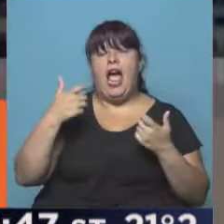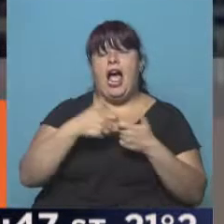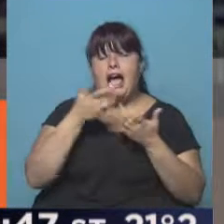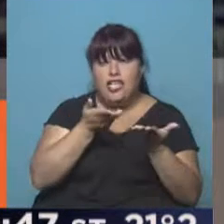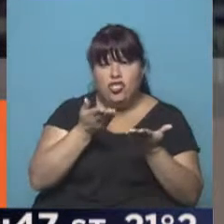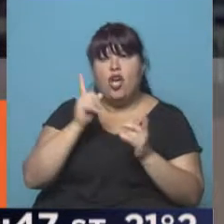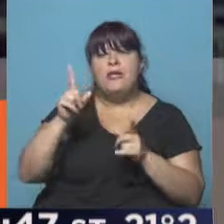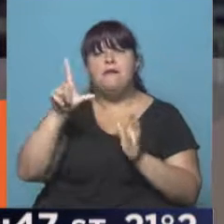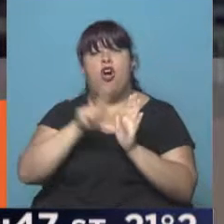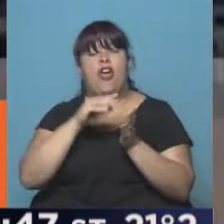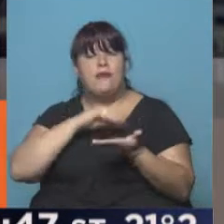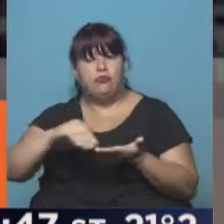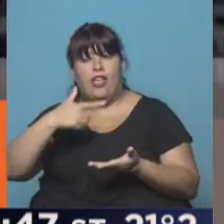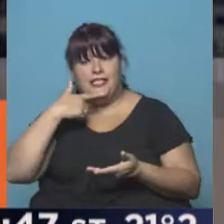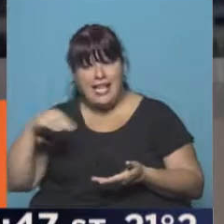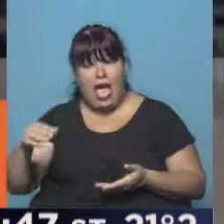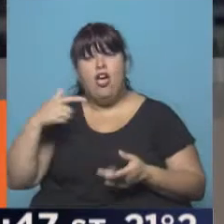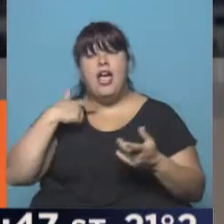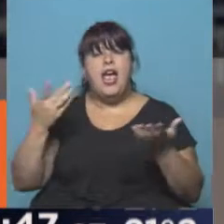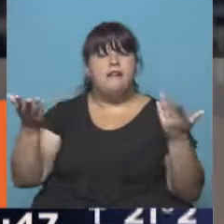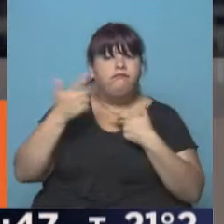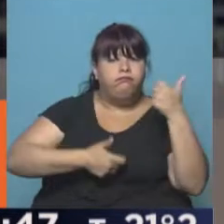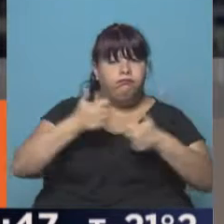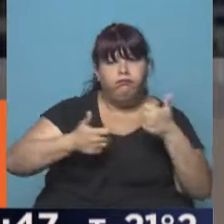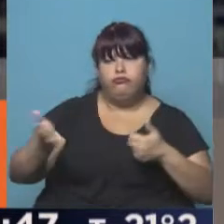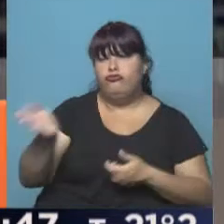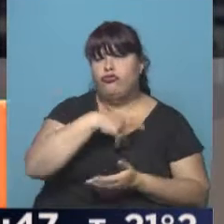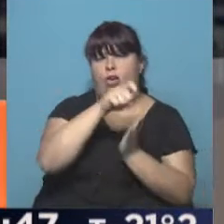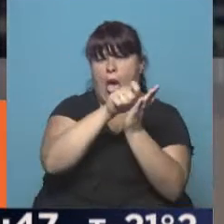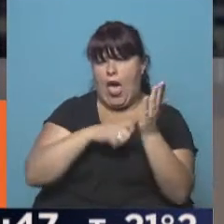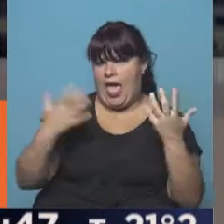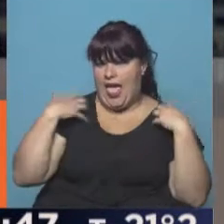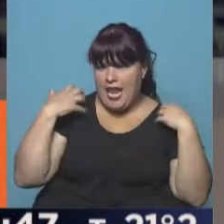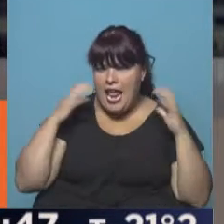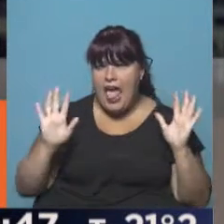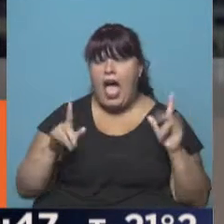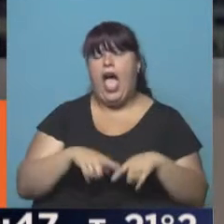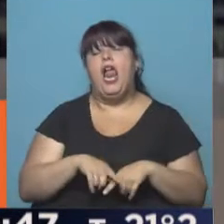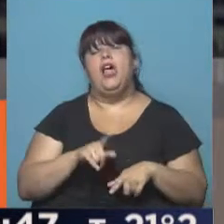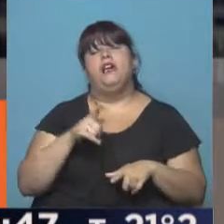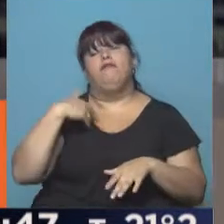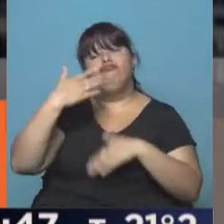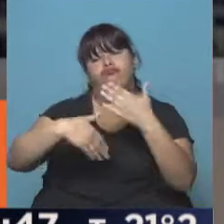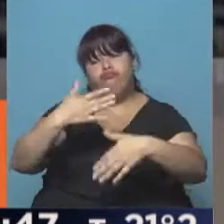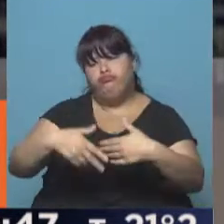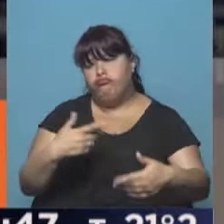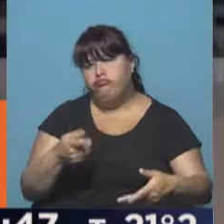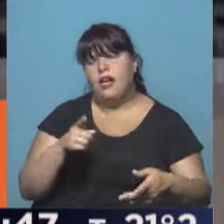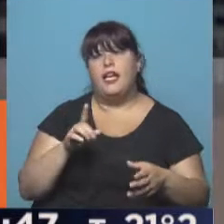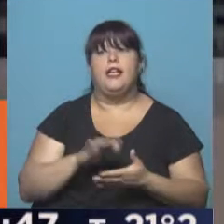los propios legisladores. Bueno, y esto hace una compulsa, entre todo una encuesta general, y bueno, con el tiempo, o sea,